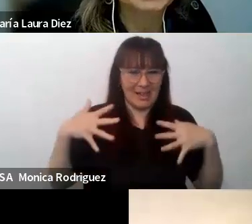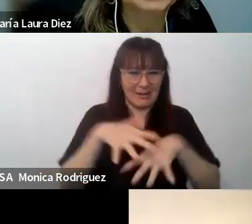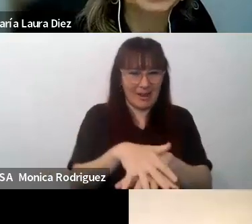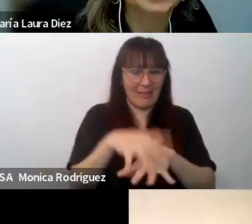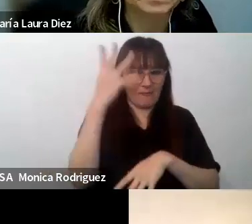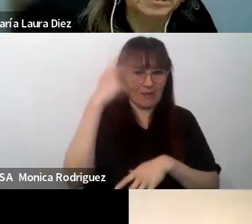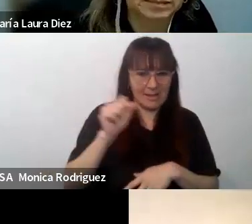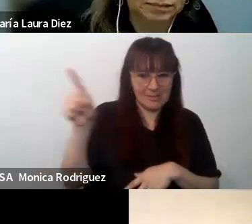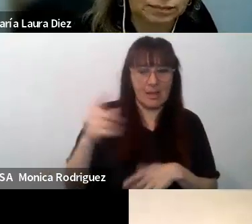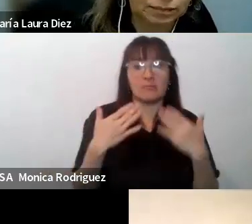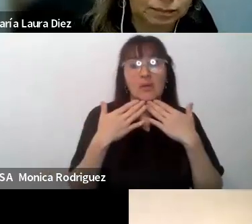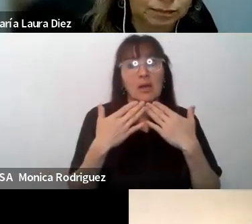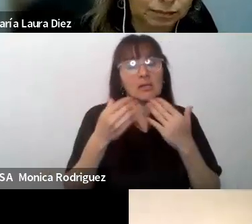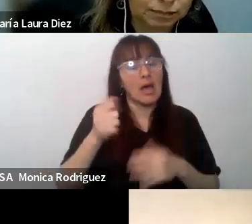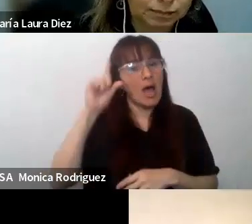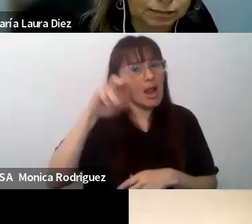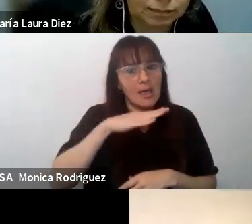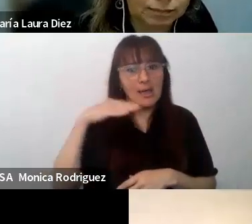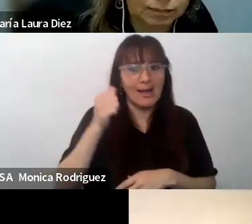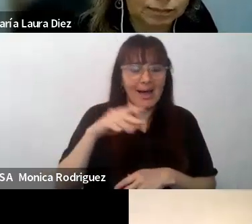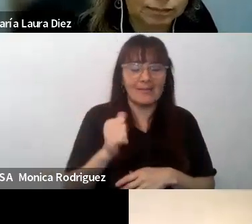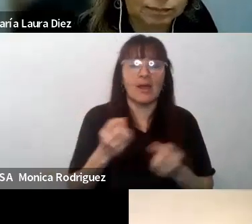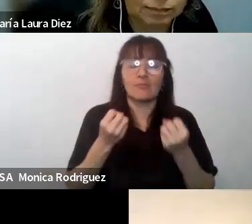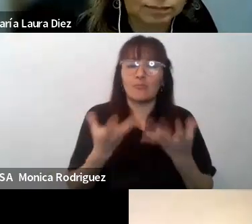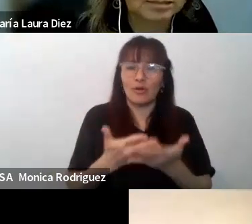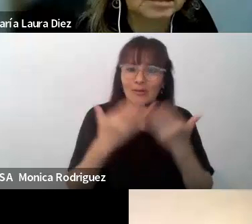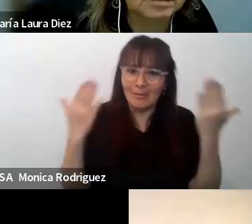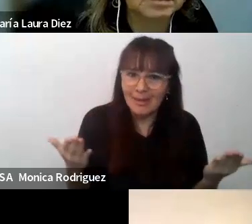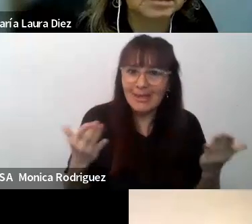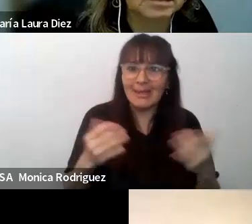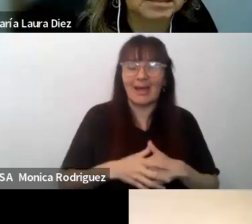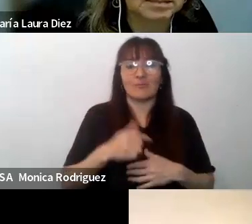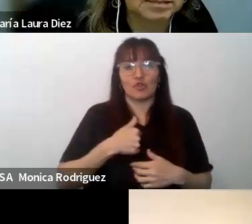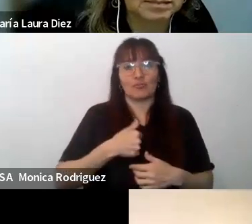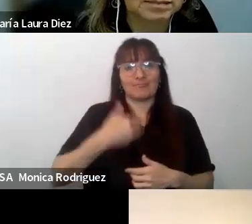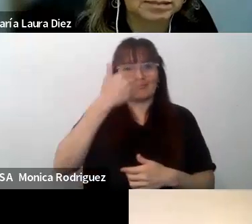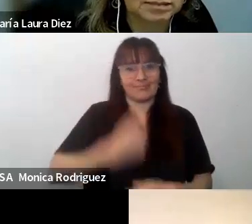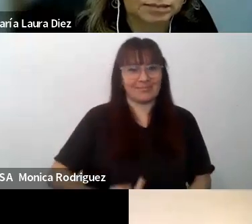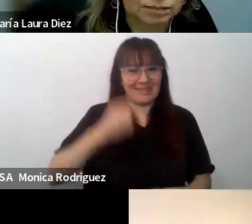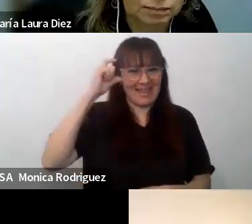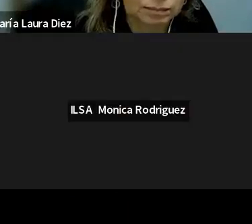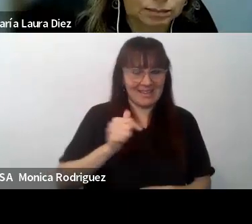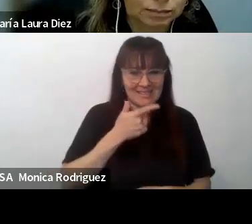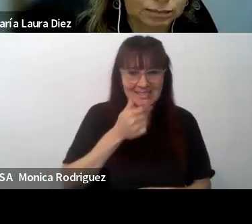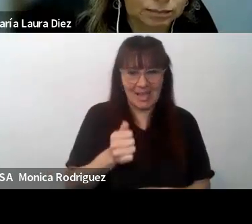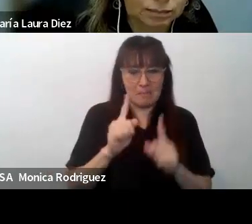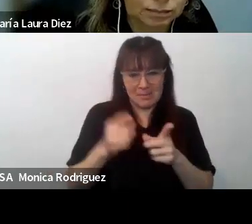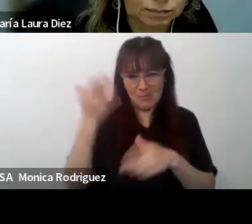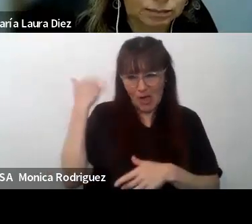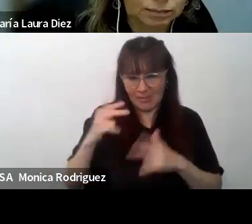Gracias, Alejandra. Hola, buenos días a todos. Efectivamente, yo soy Elsa Lang-Riper, como lo has dicho,